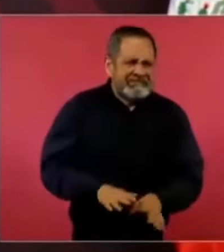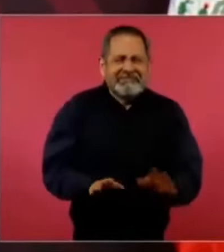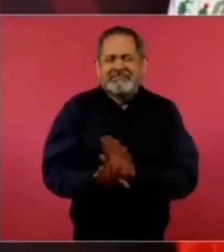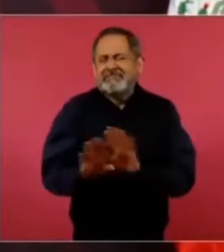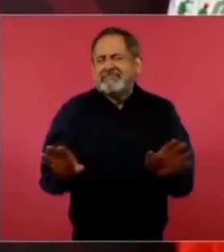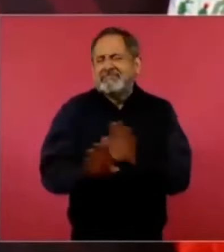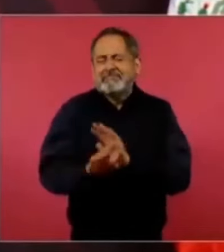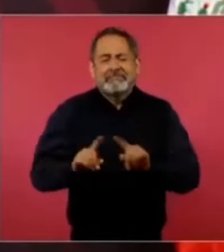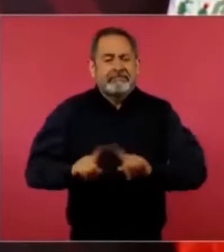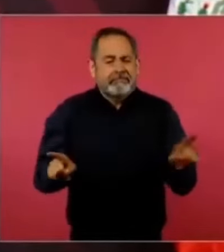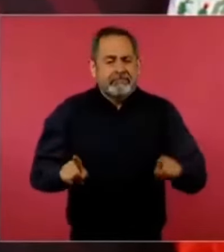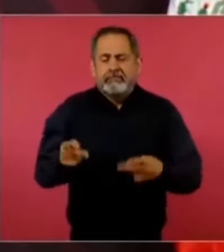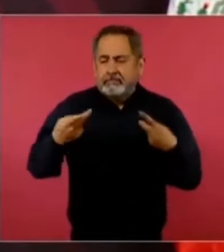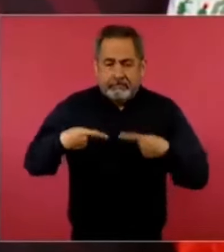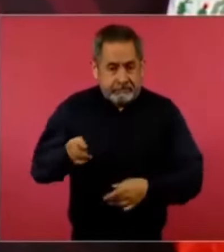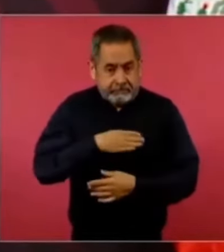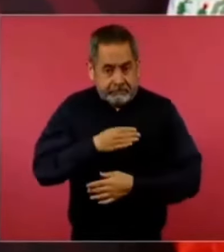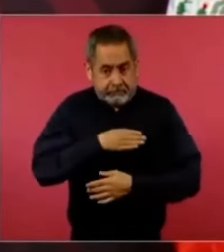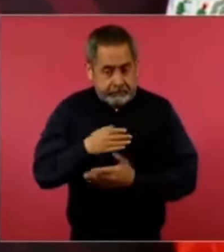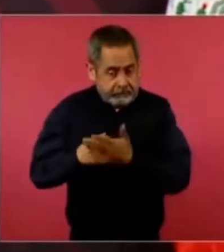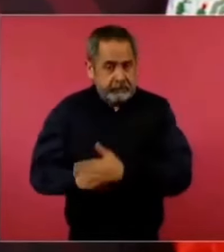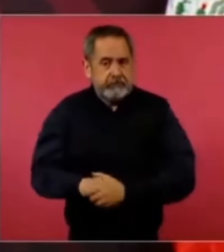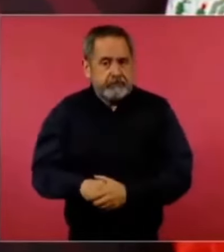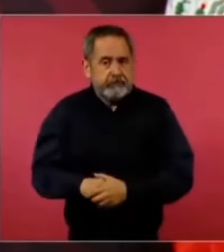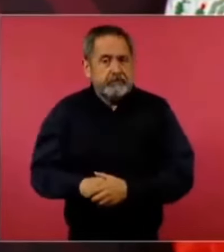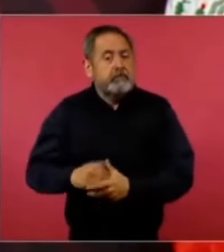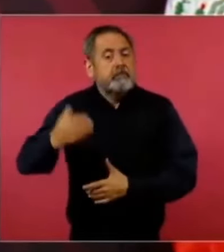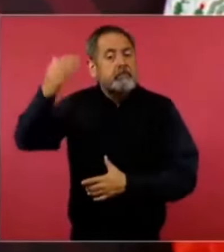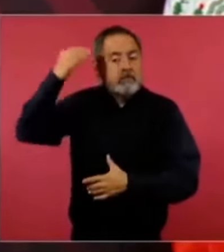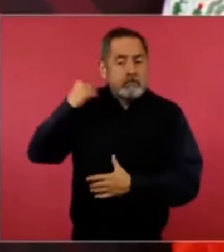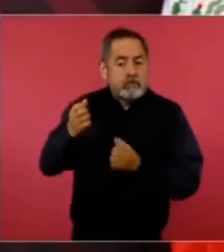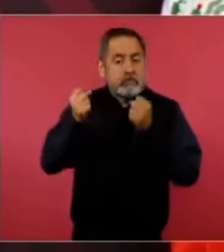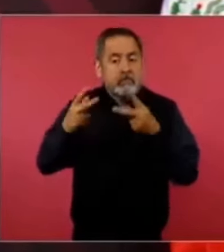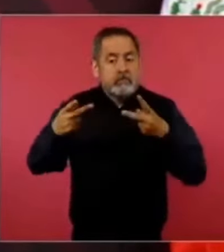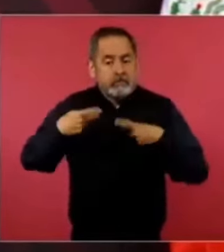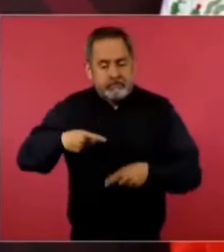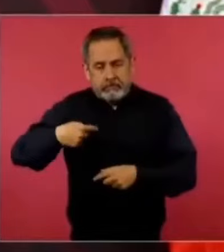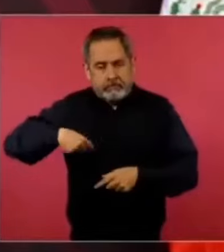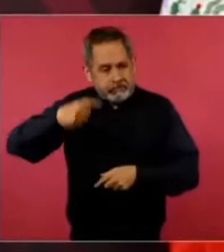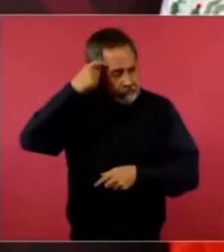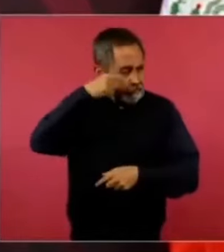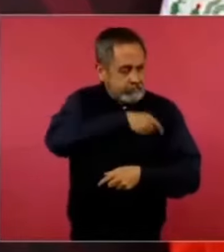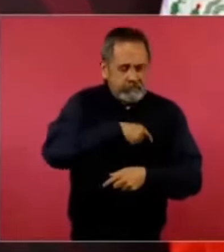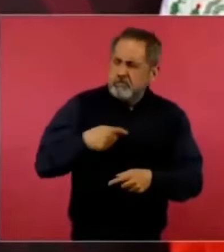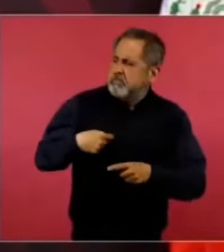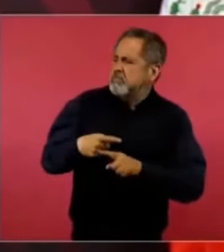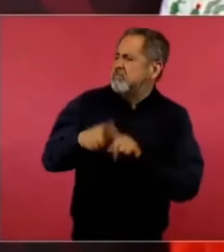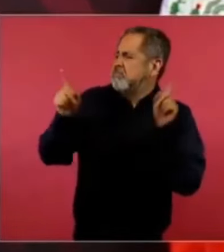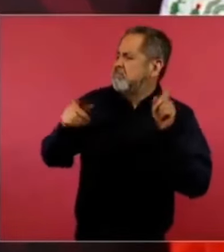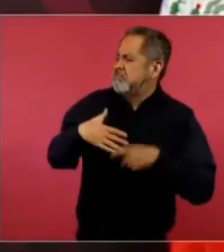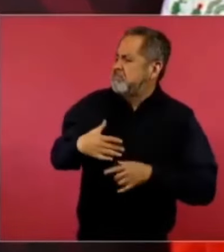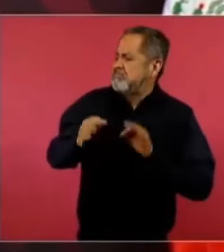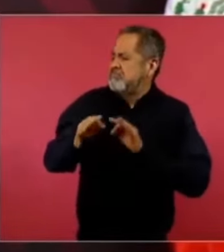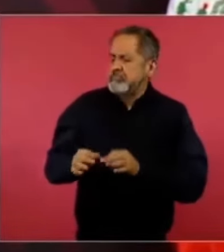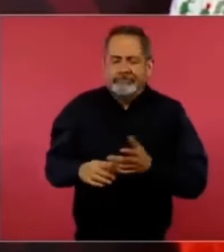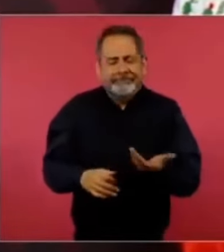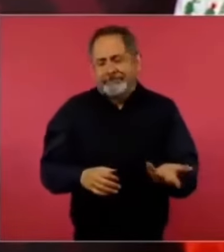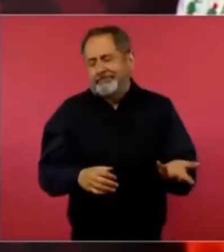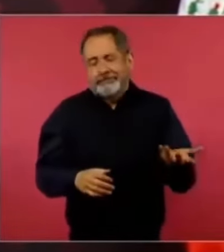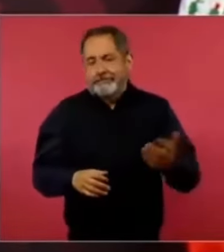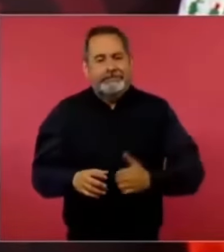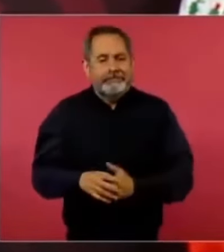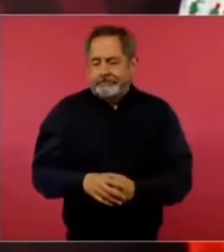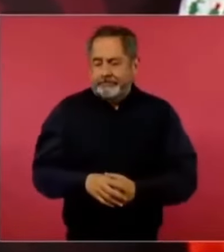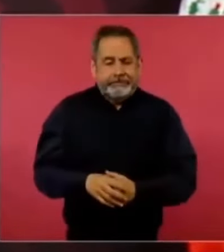Entonces, muchos creían de que eran distintos y